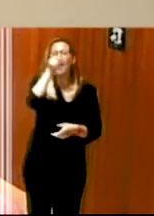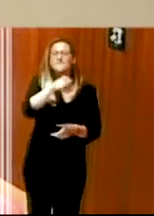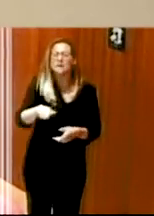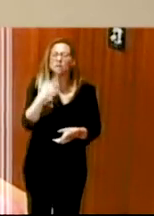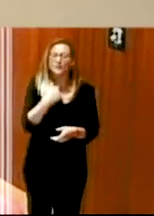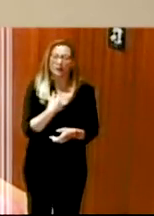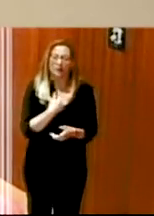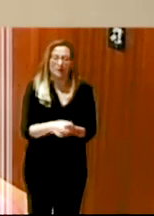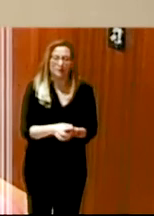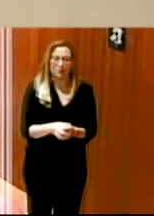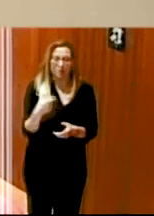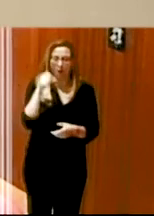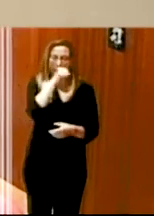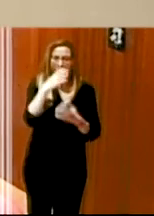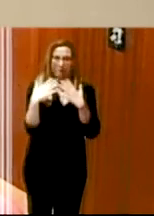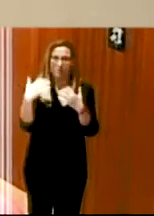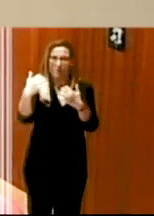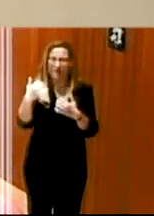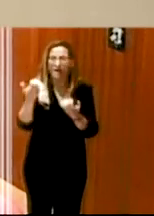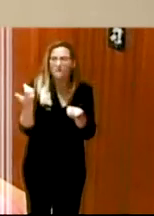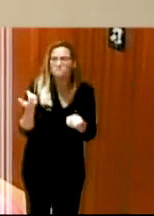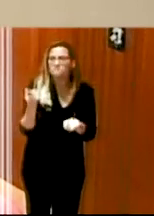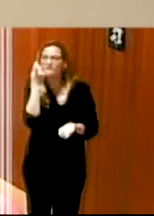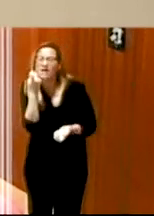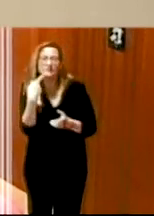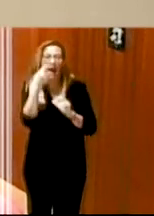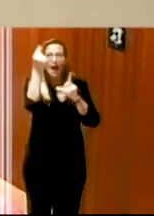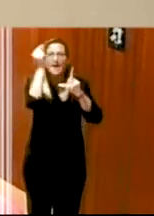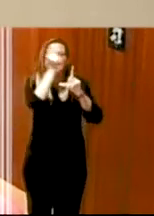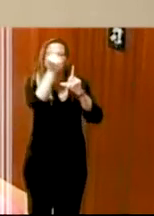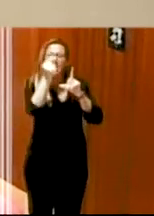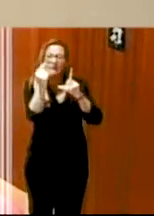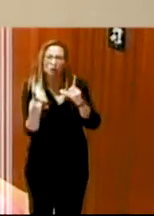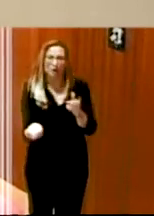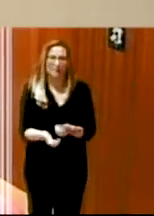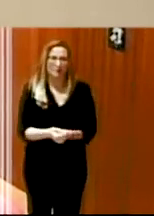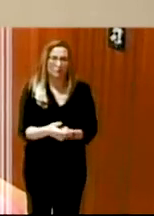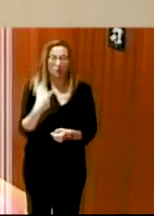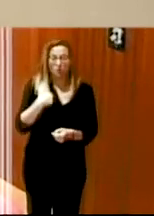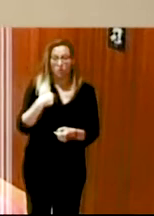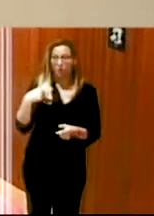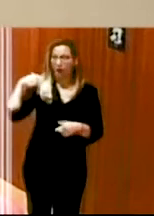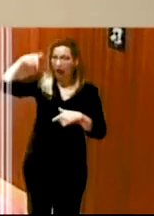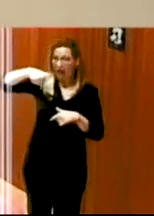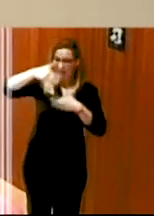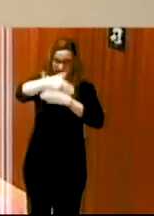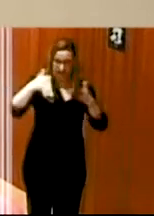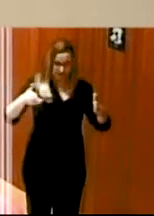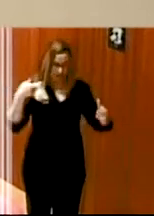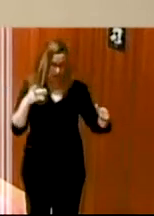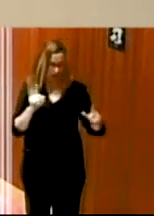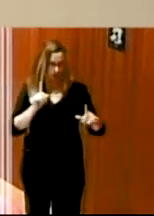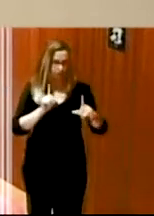cuando van a conciertos y así echan de menos pictogramas. Antes, cuando he entrado a esta sala he visto en la puerta los